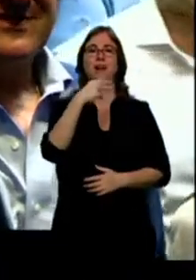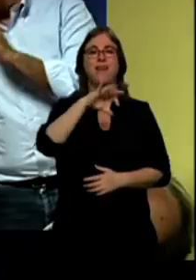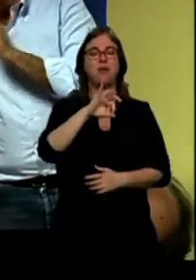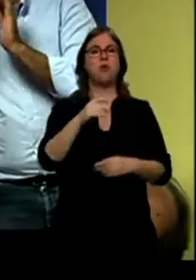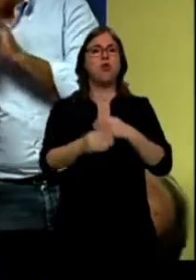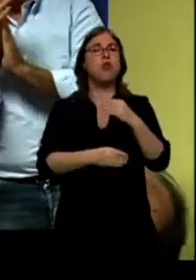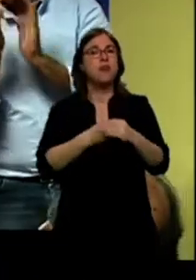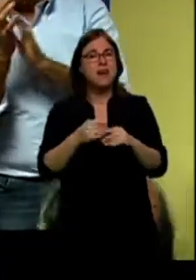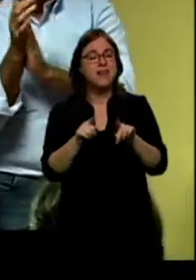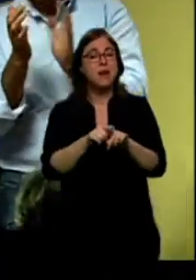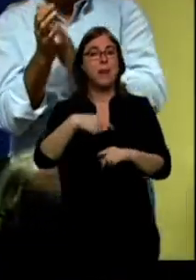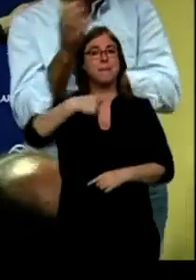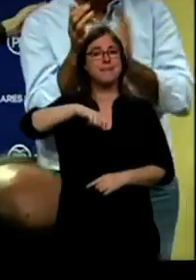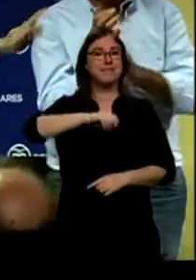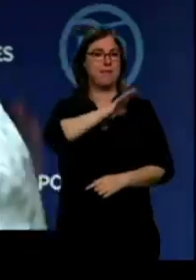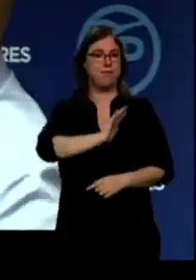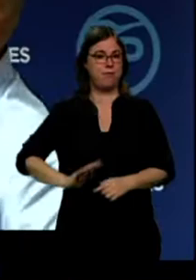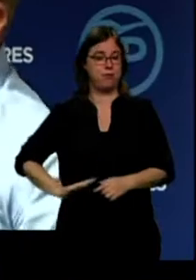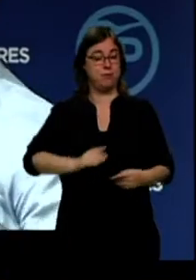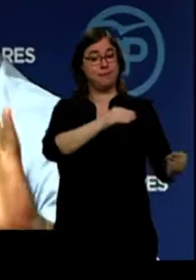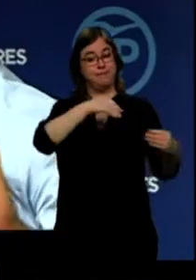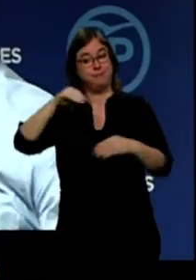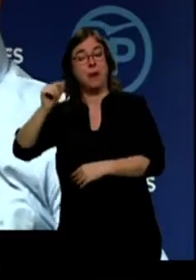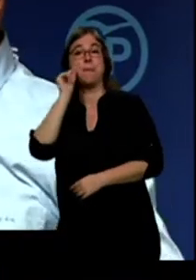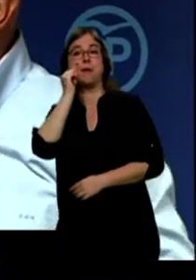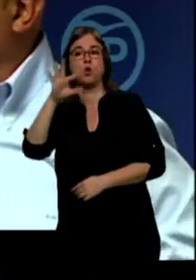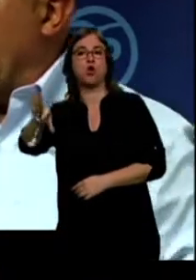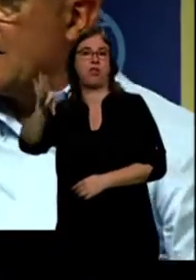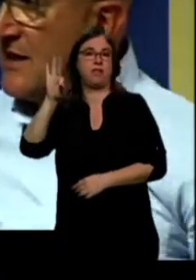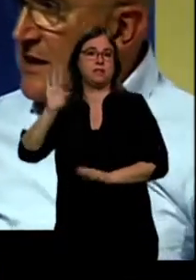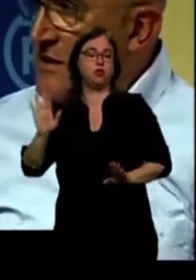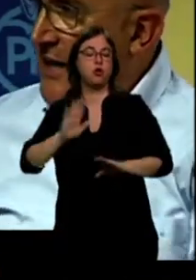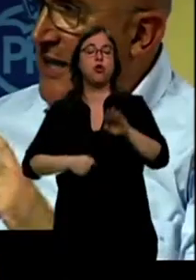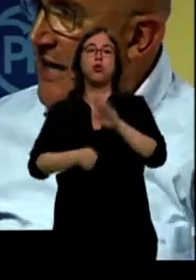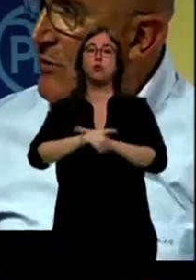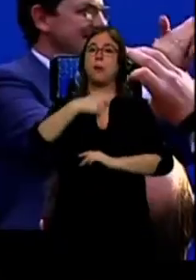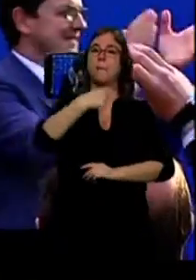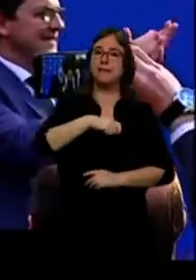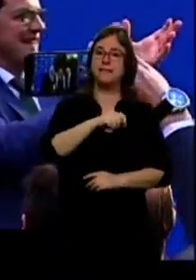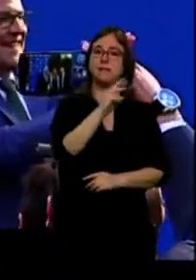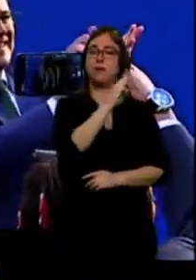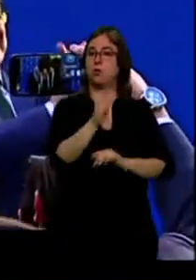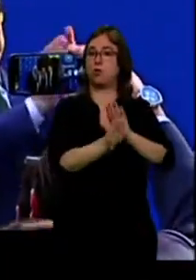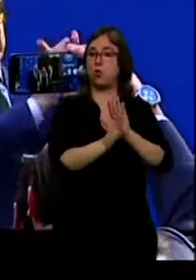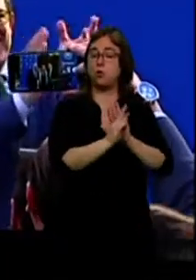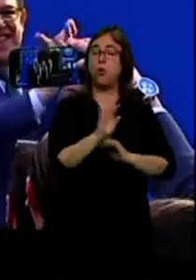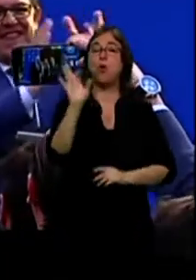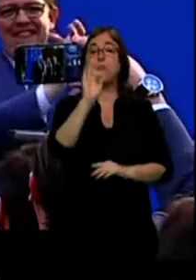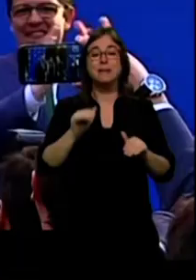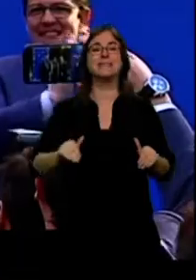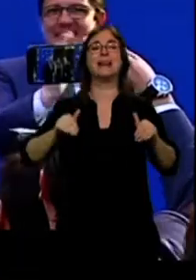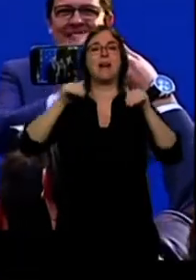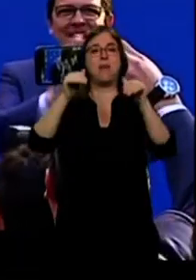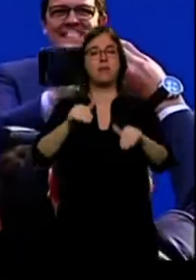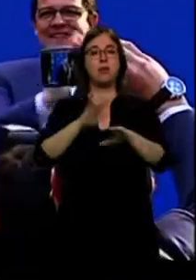Génova delega así en Mañueco la decisión de si lo mantiene al frente de la presidencia del PP de Valladolid y como candidato a la presidencia de la Diputación,